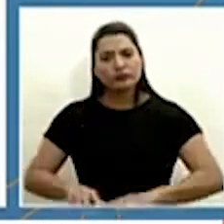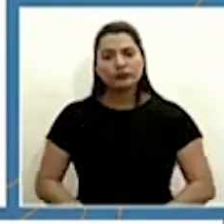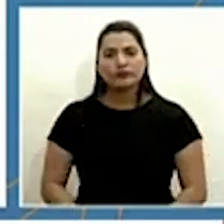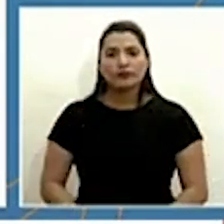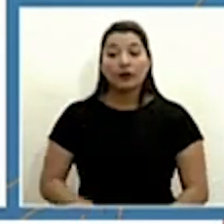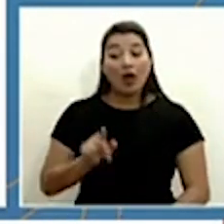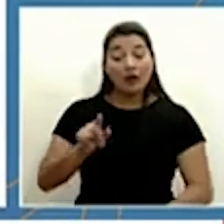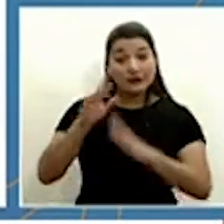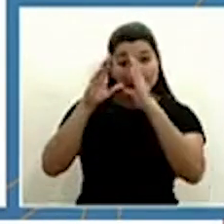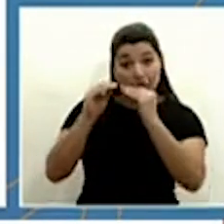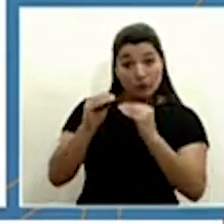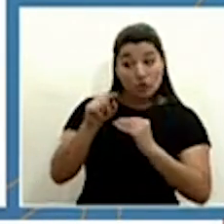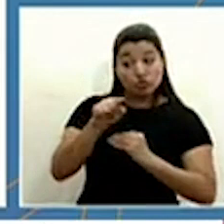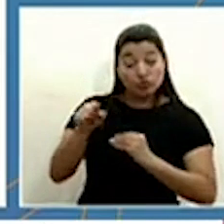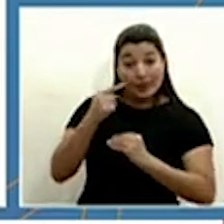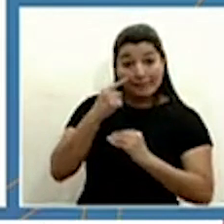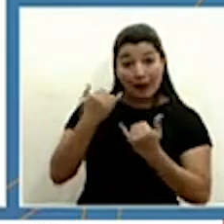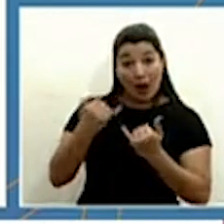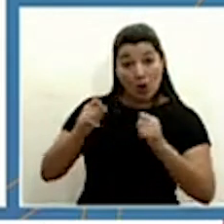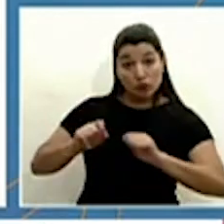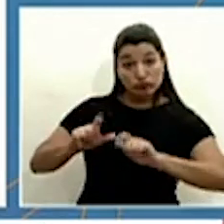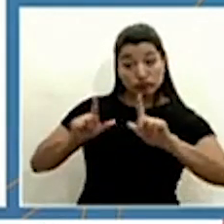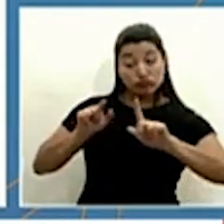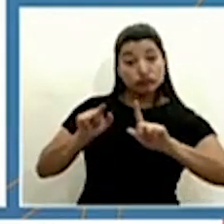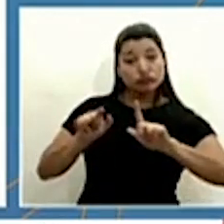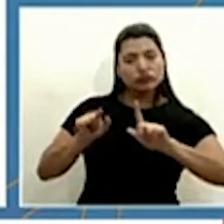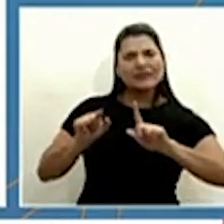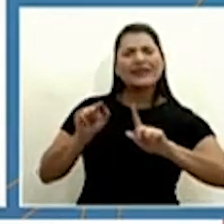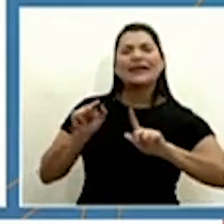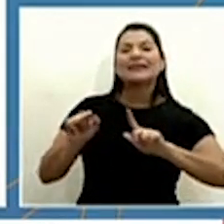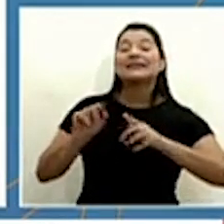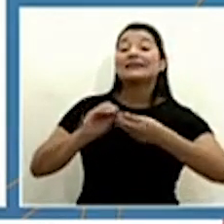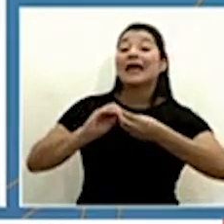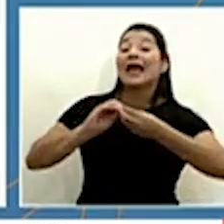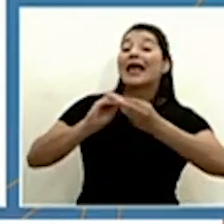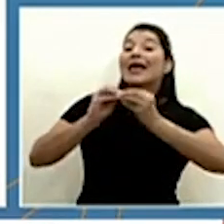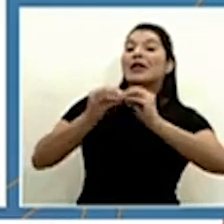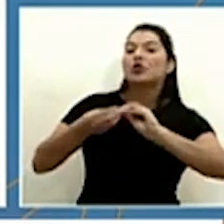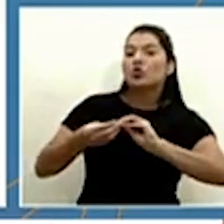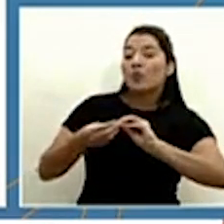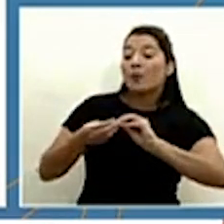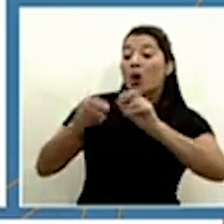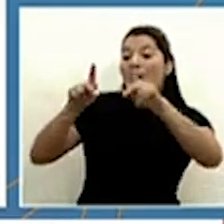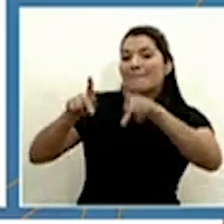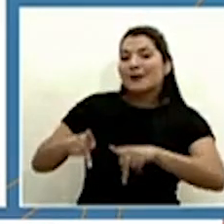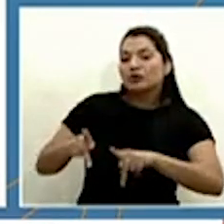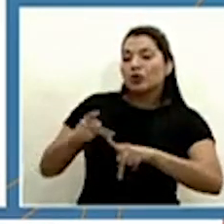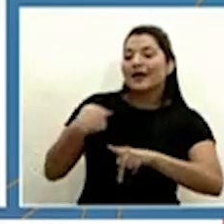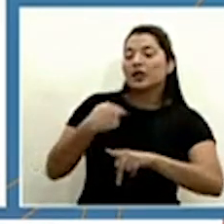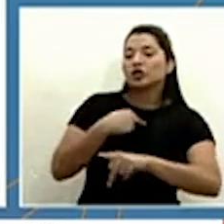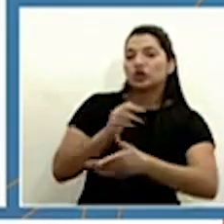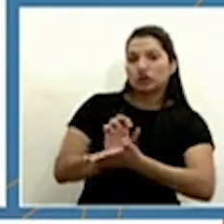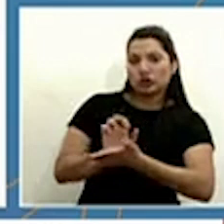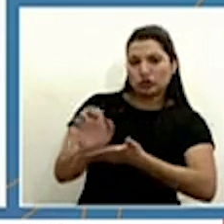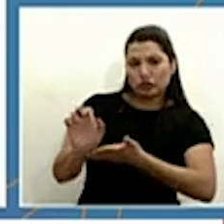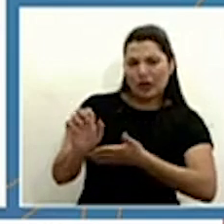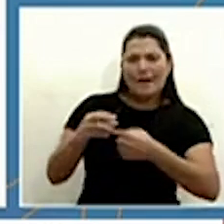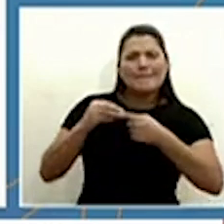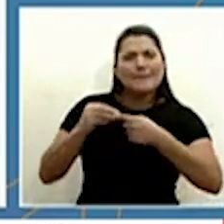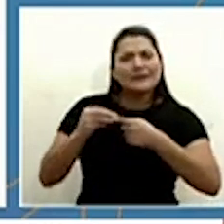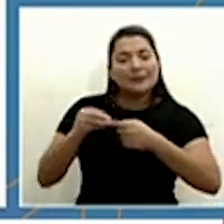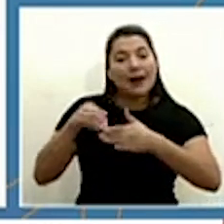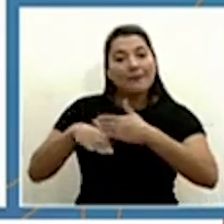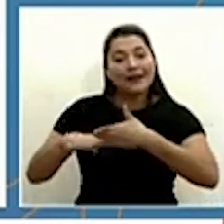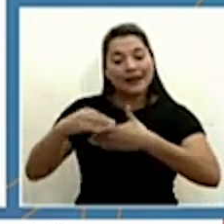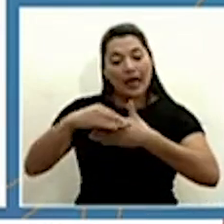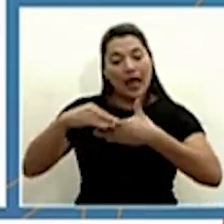Esta que están mirando ustedes en sus pantallas es la cantidad de rechazos que se han realizado principalmente en la zona norte